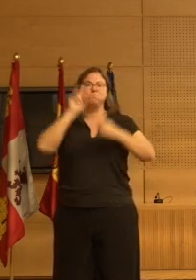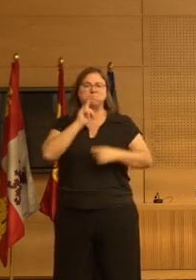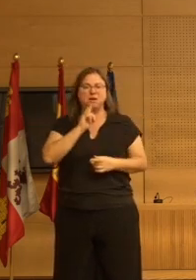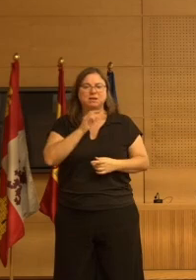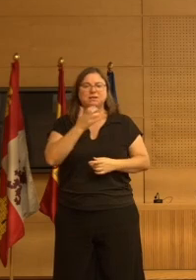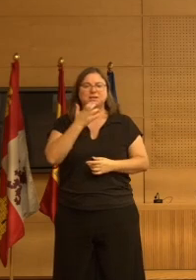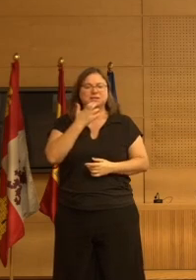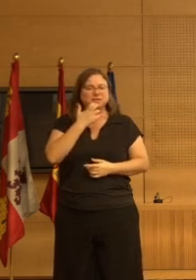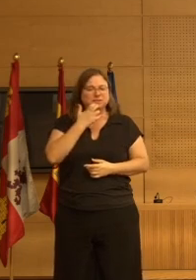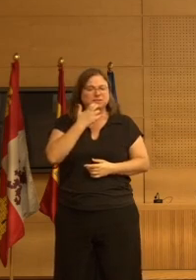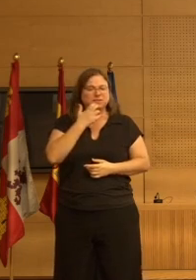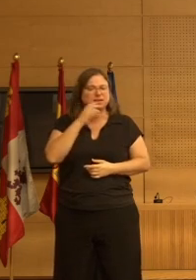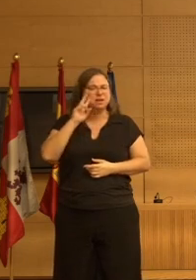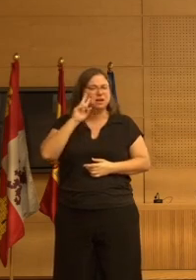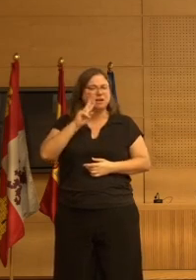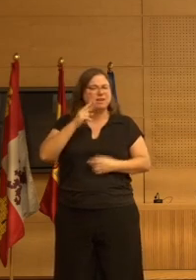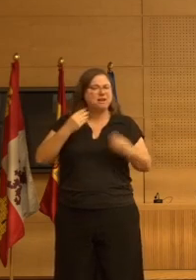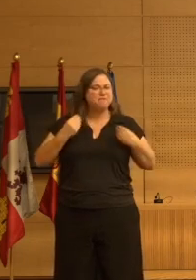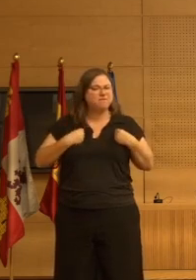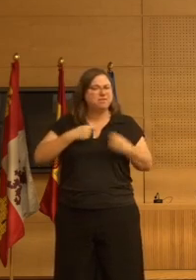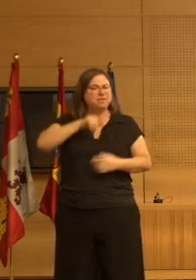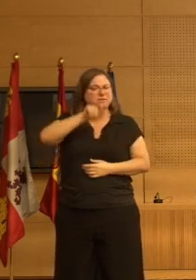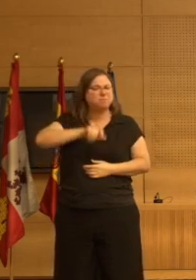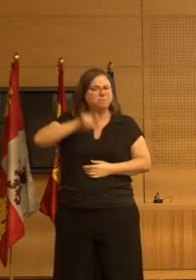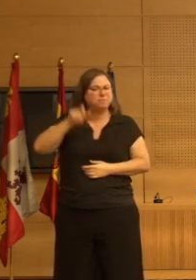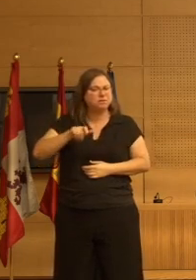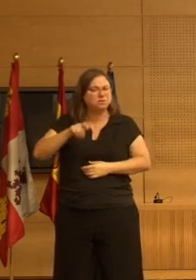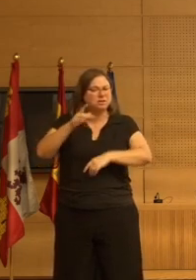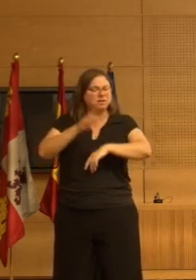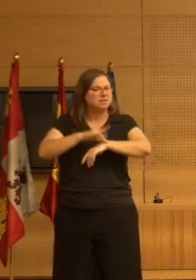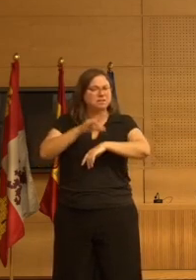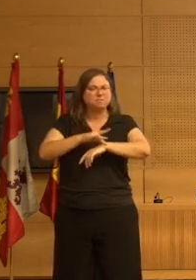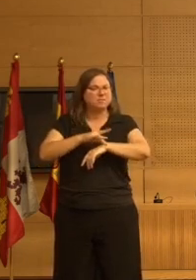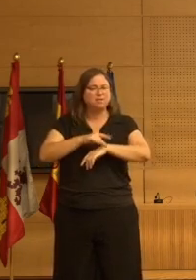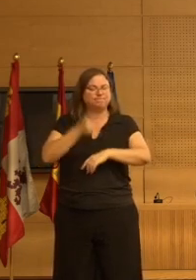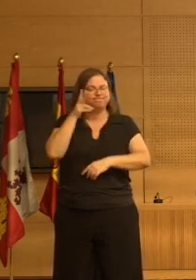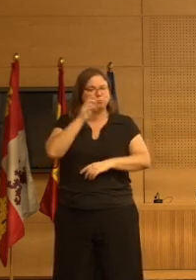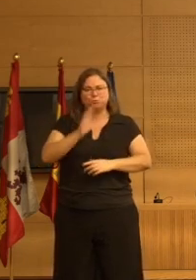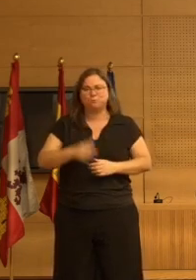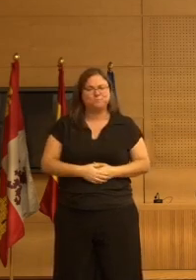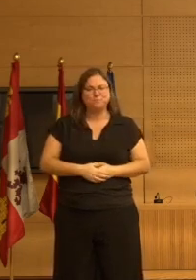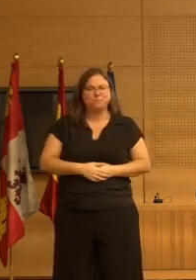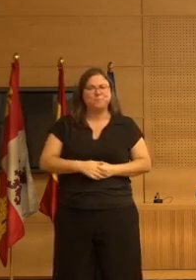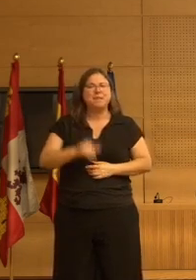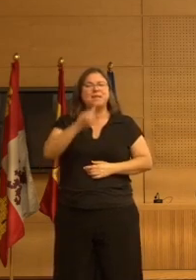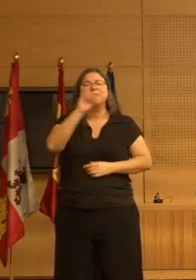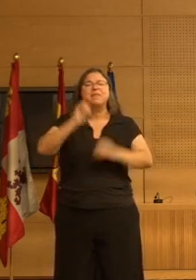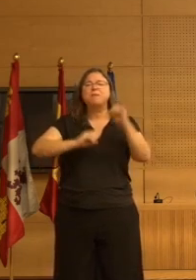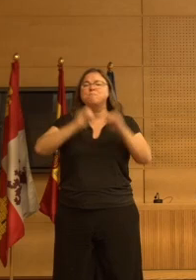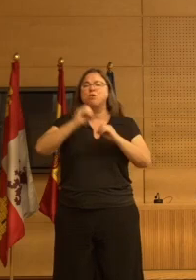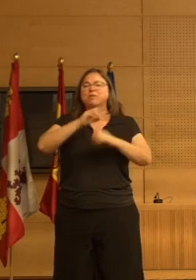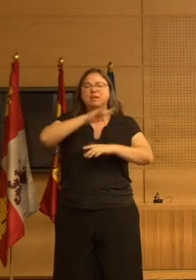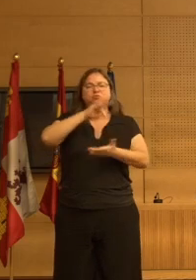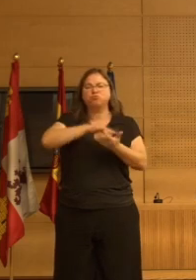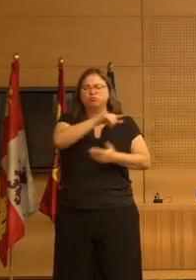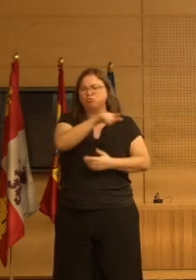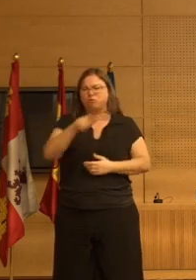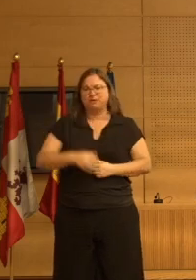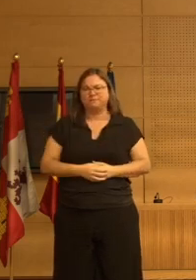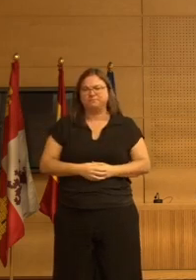agresividad verbal aparece realmente a lo largo de la vida de una persona con demencia en el 100% prácticamente de los casos. Y aquí